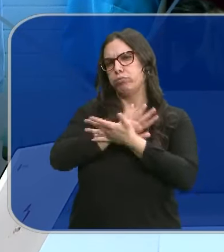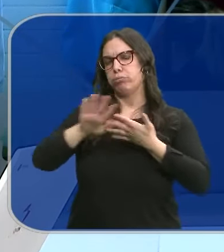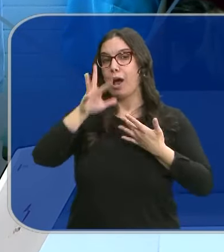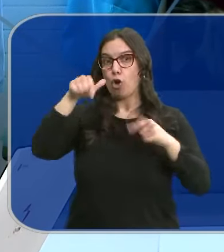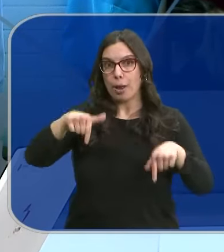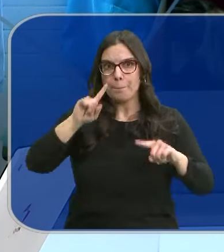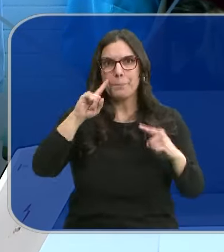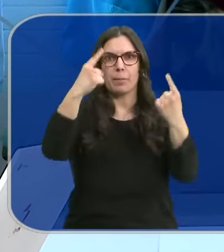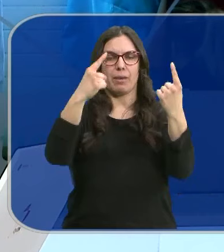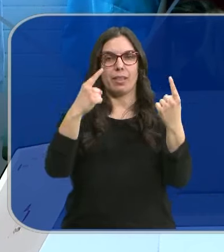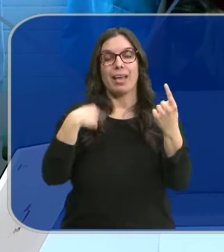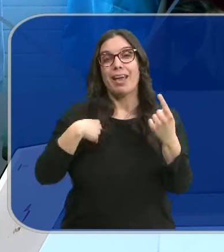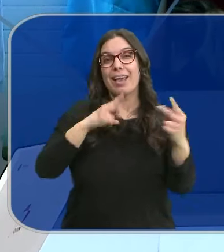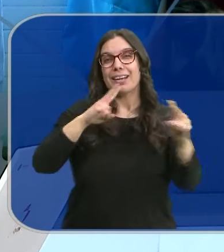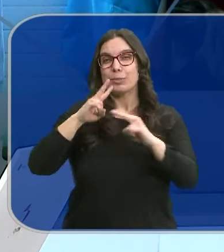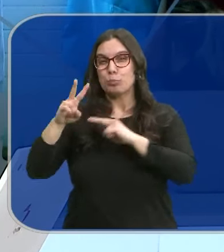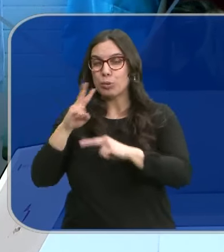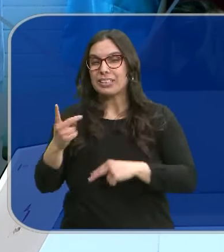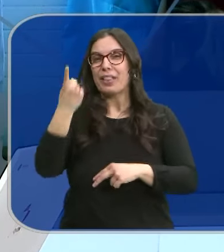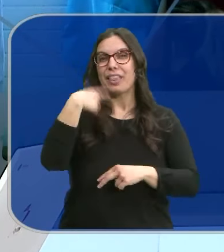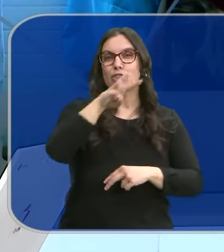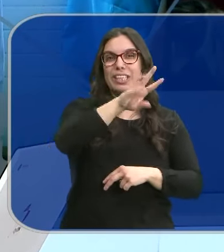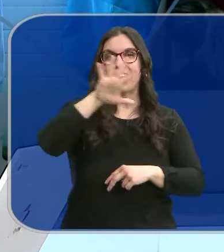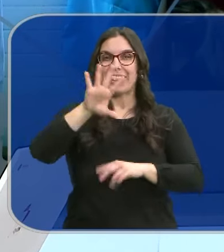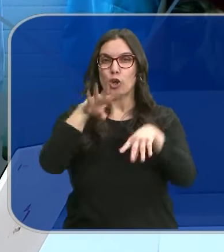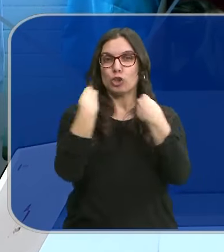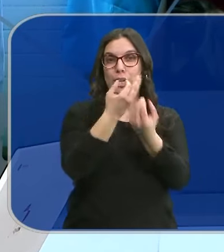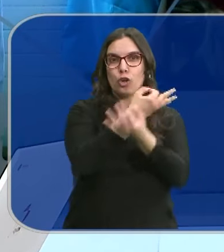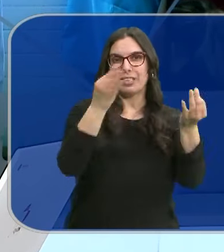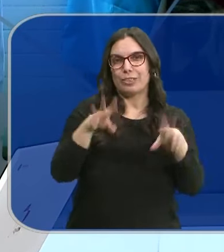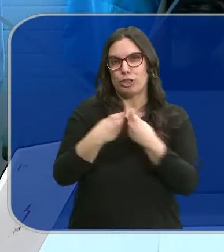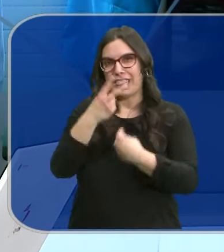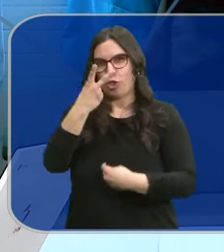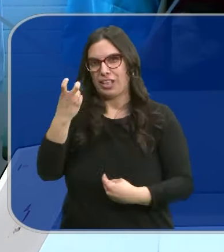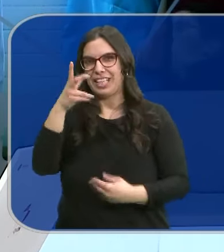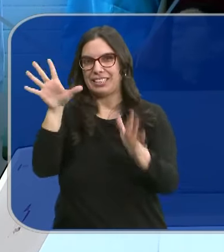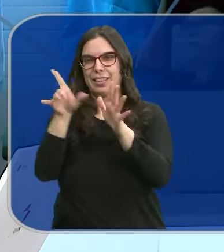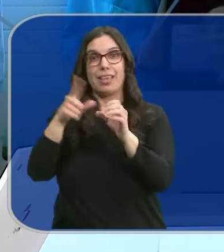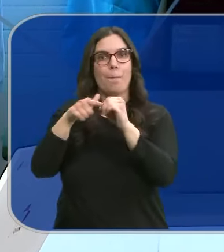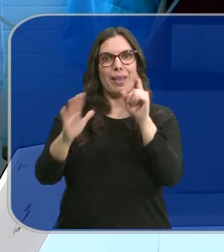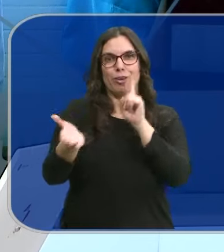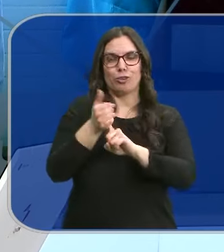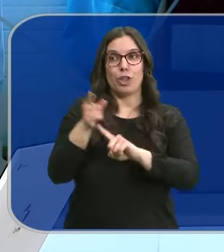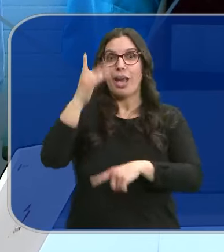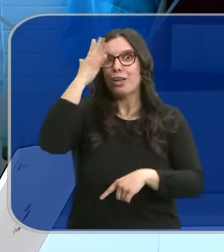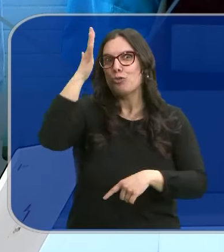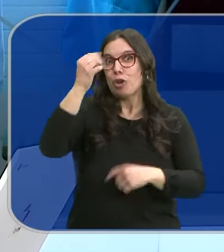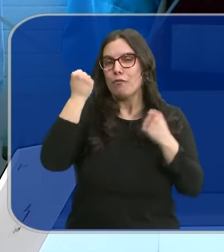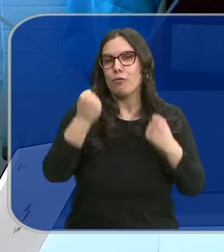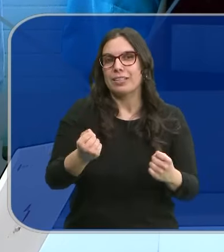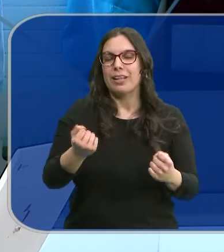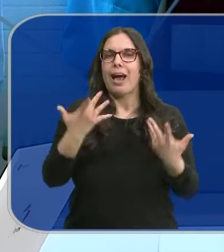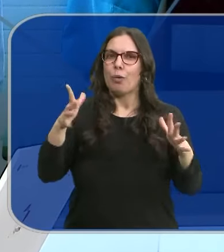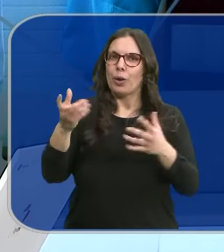respondido correctamente 135 preguntas de las 210 que había en el examen. Ha conseguido la plaza y no puede estar más ilusionada,